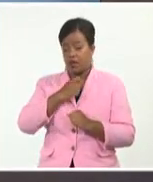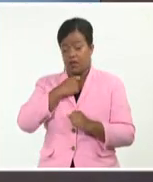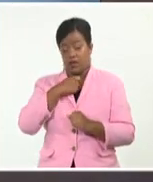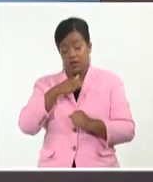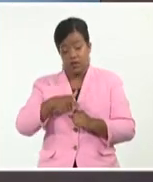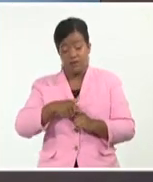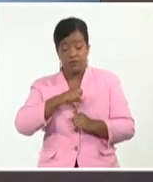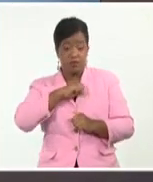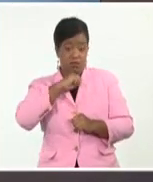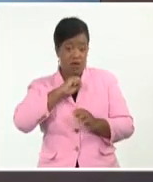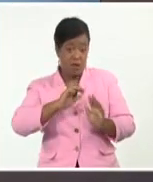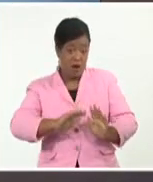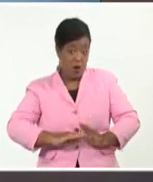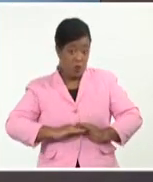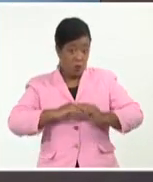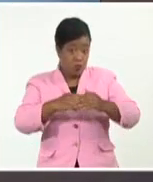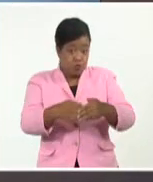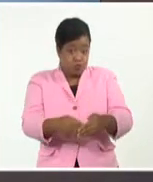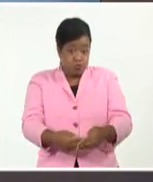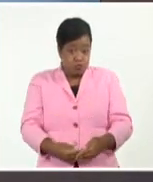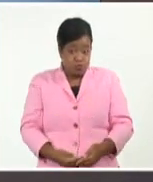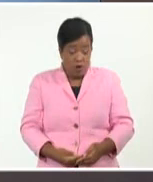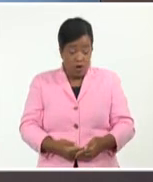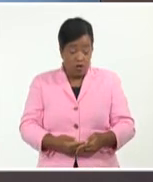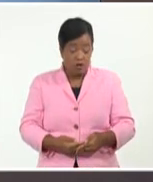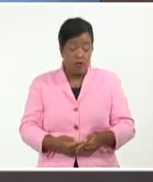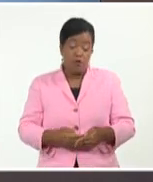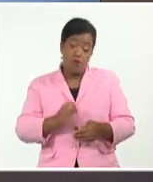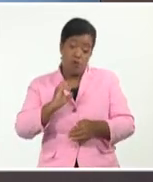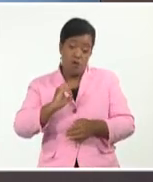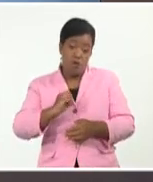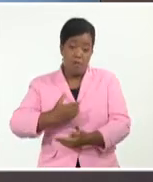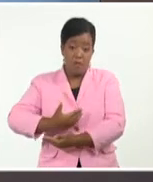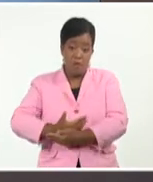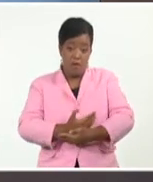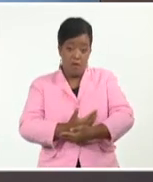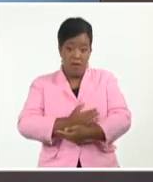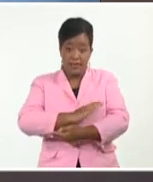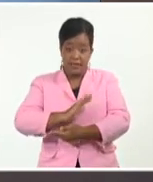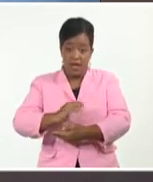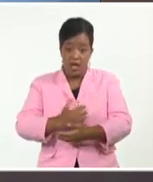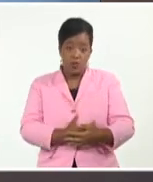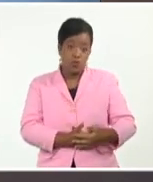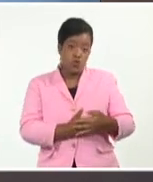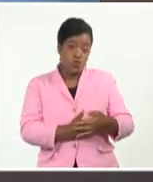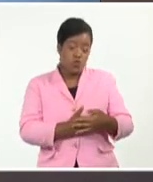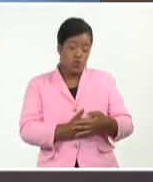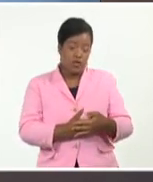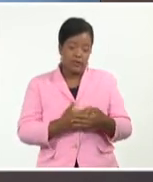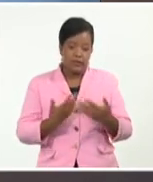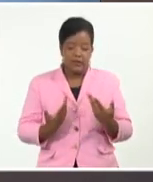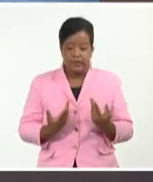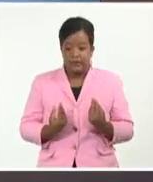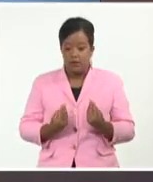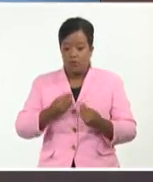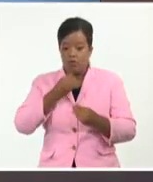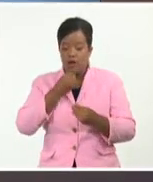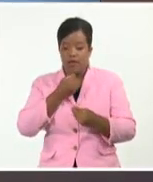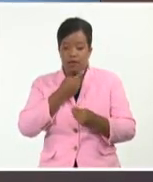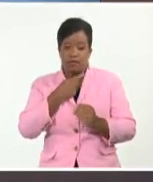lactancia materna sea suspendida o no se realice porque la madre se vacune o quiera vacunarse contra la COVID-19.